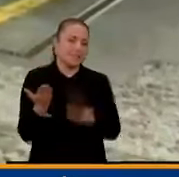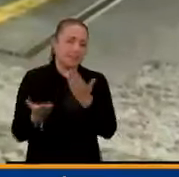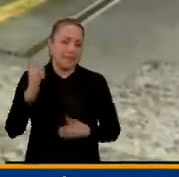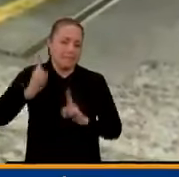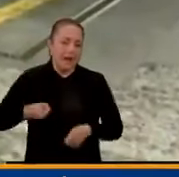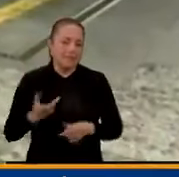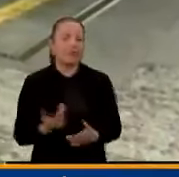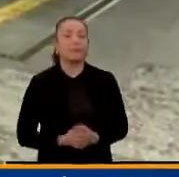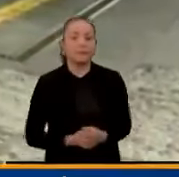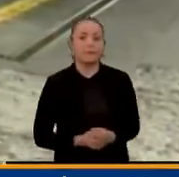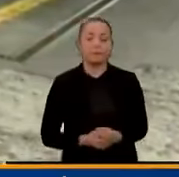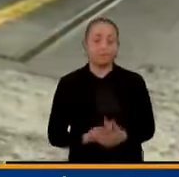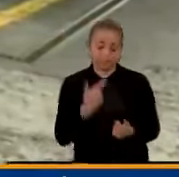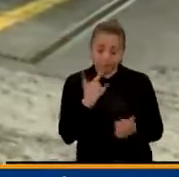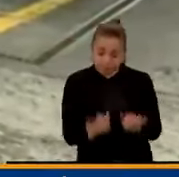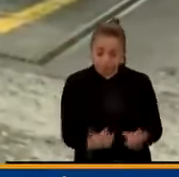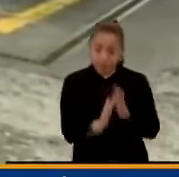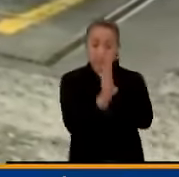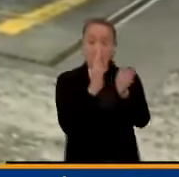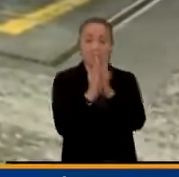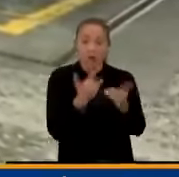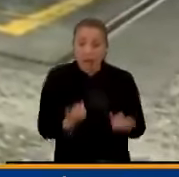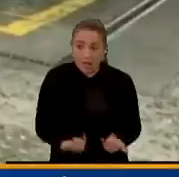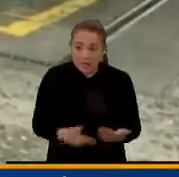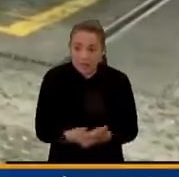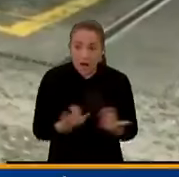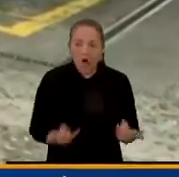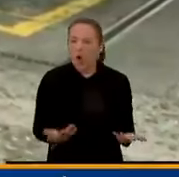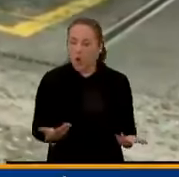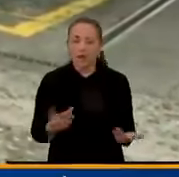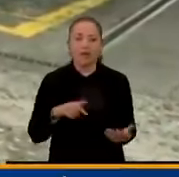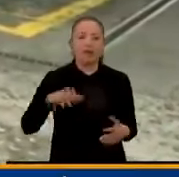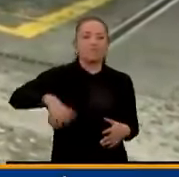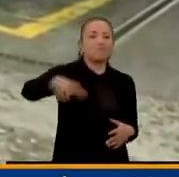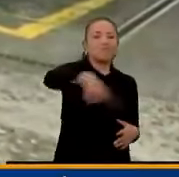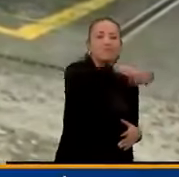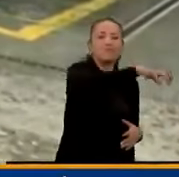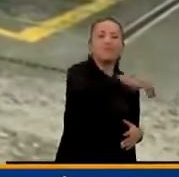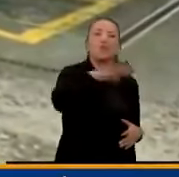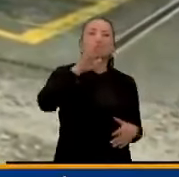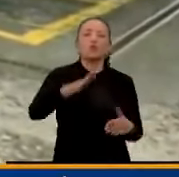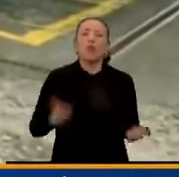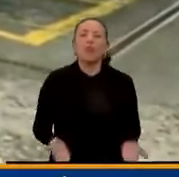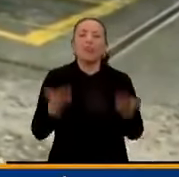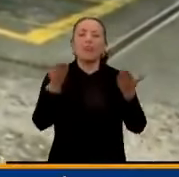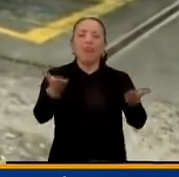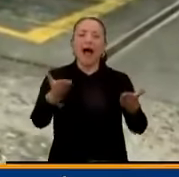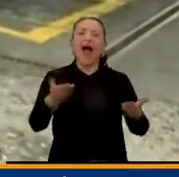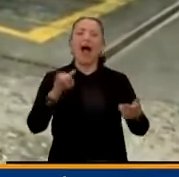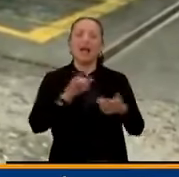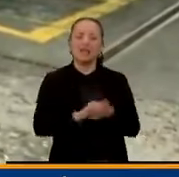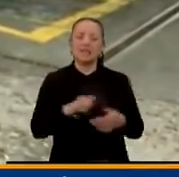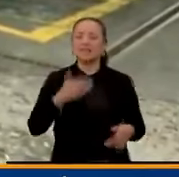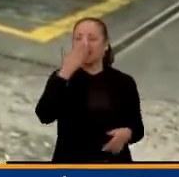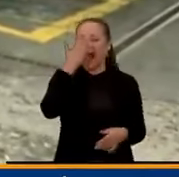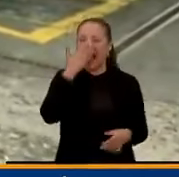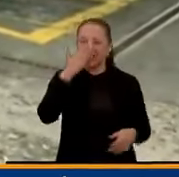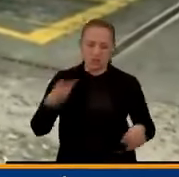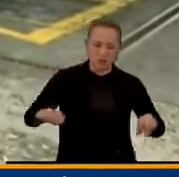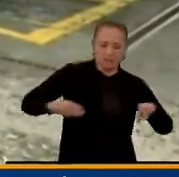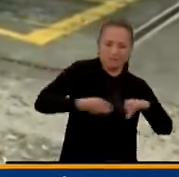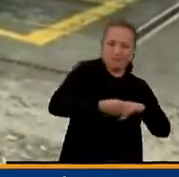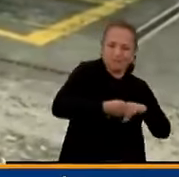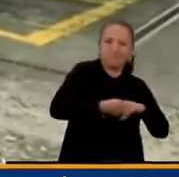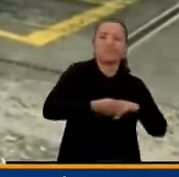La información que tenemos al día de hoy es que las estaciones de servicio, las diez estaciones que prestan el